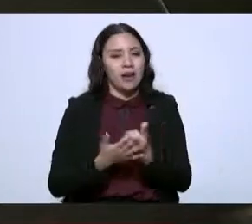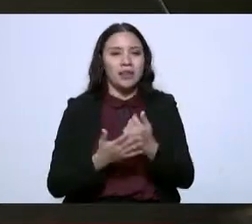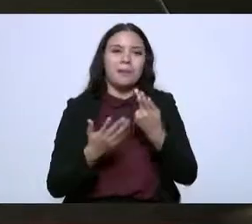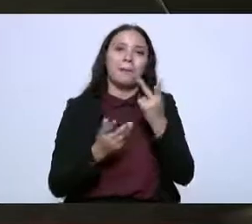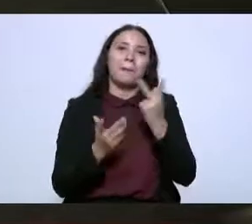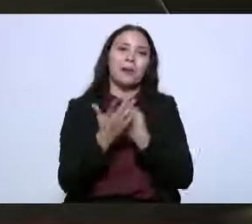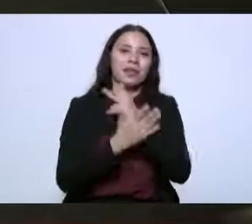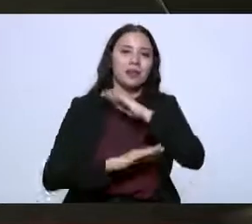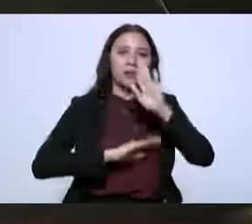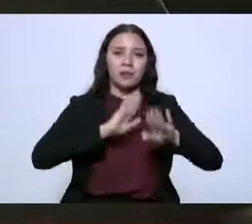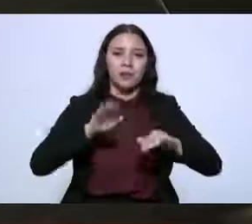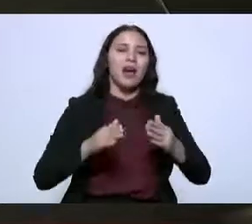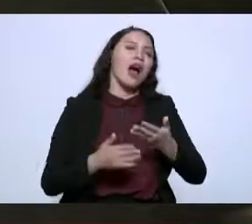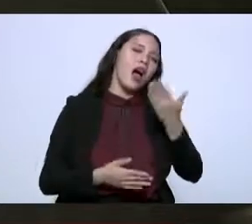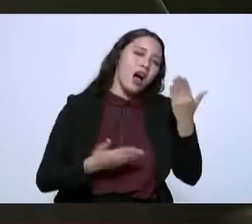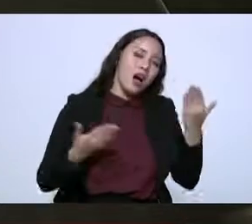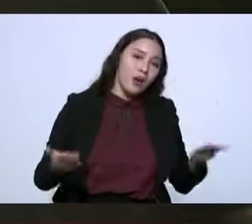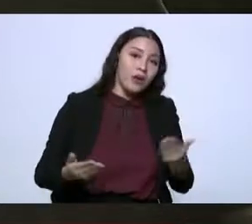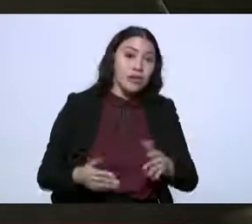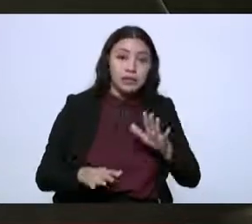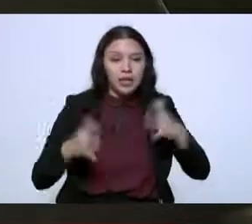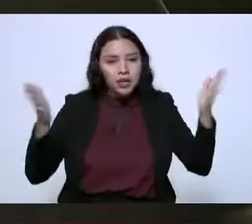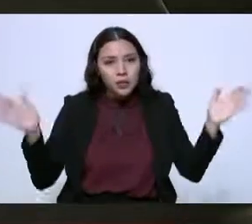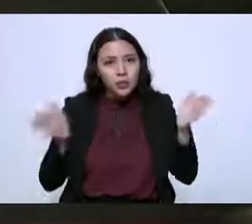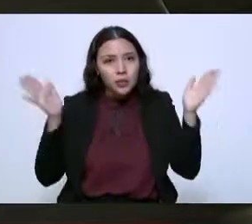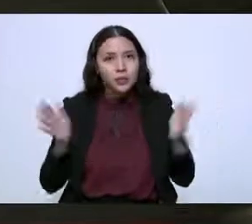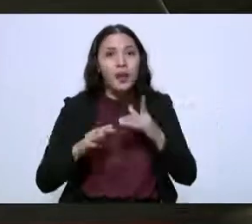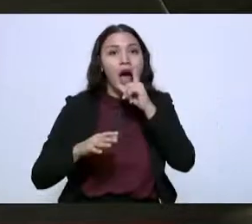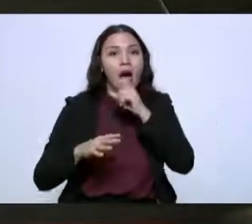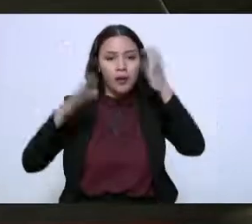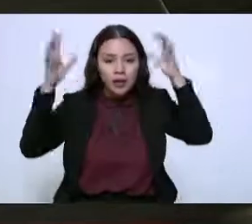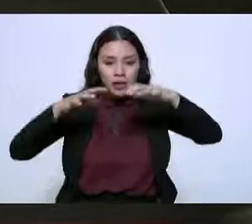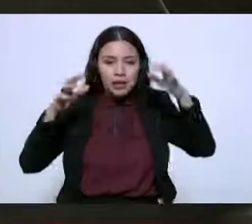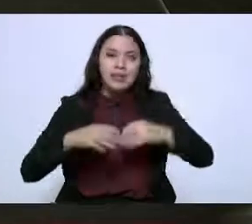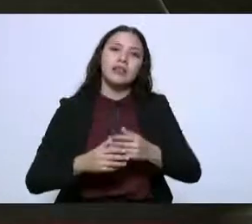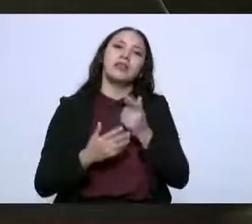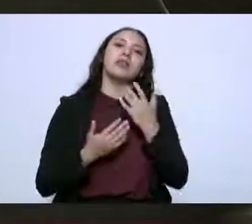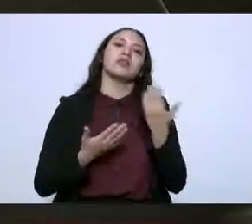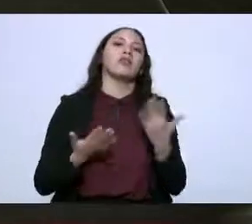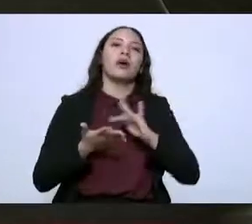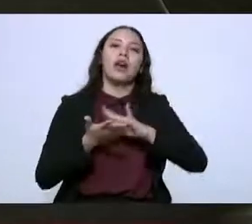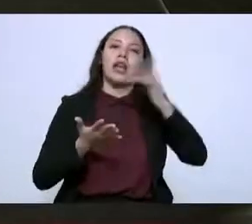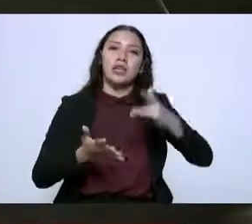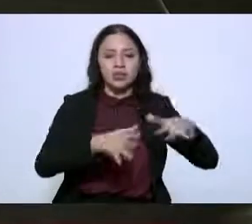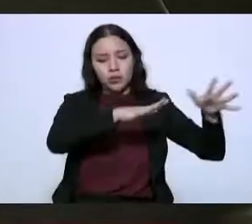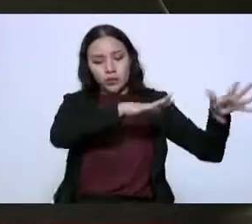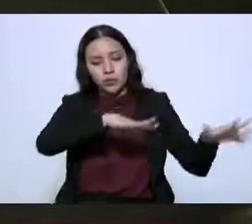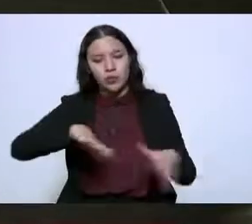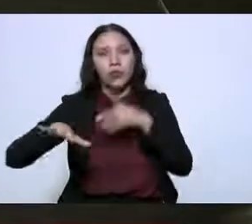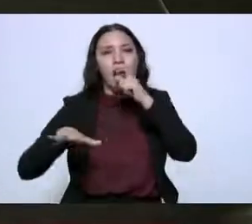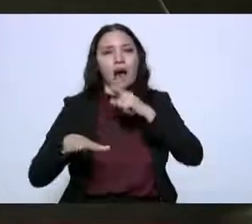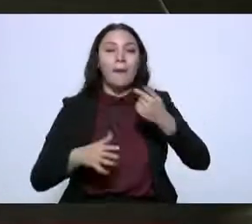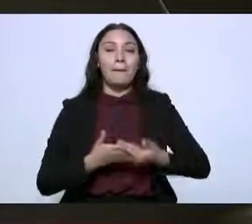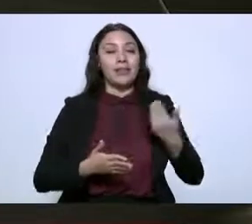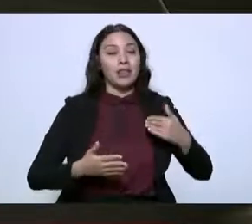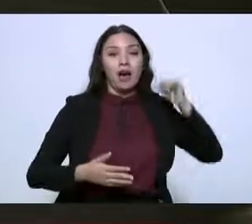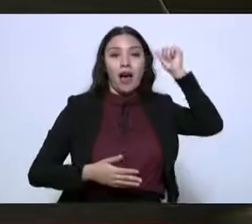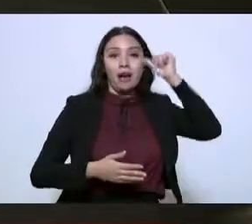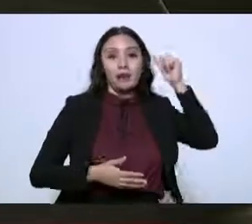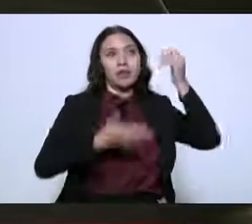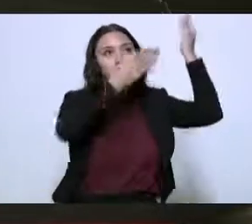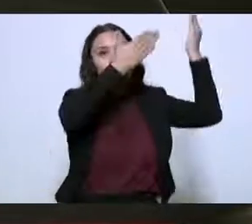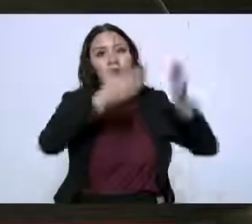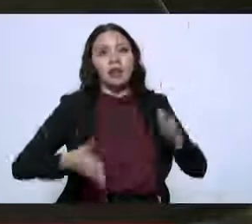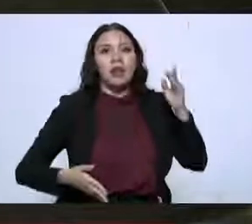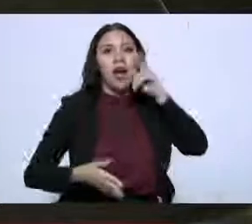estimulación de lluvias, se pudo tener el riego de auxilio necesario, esto ocurrió en abril de este año, para así